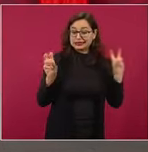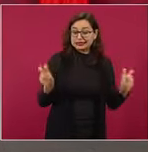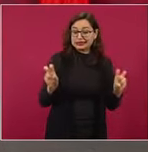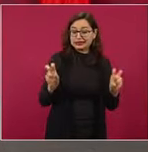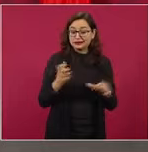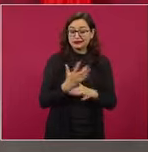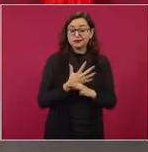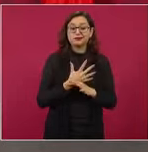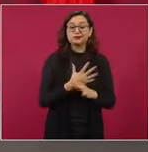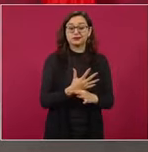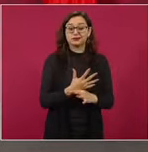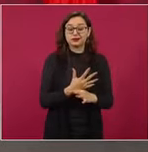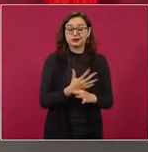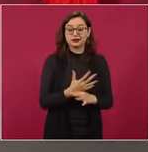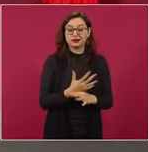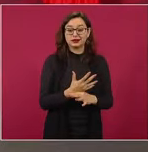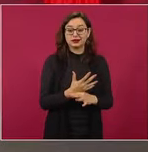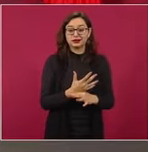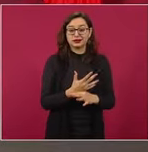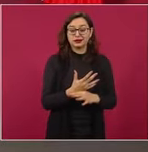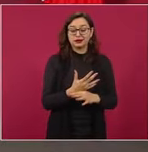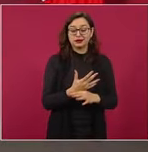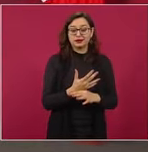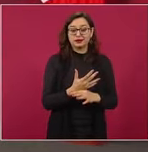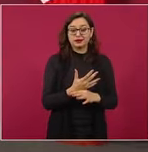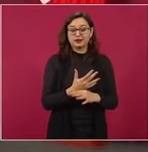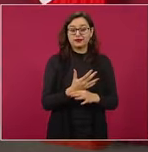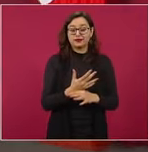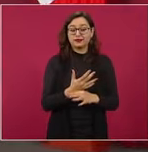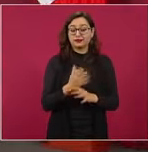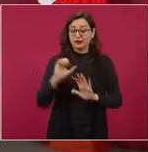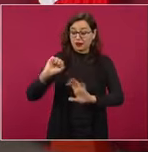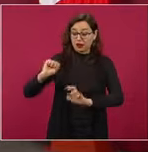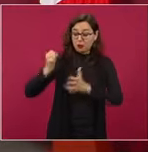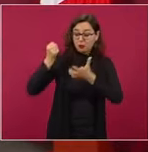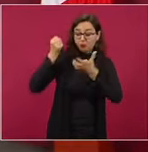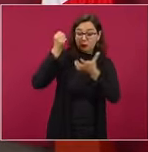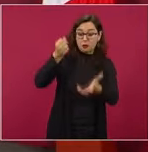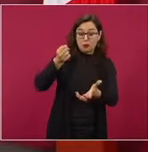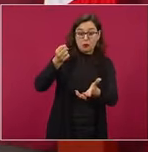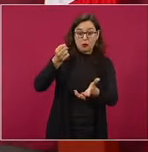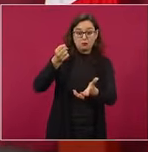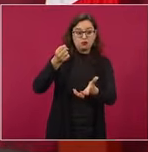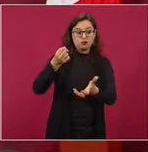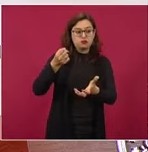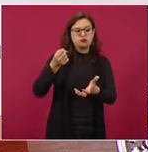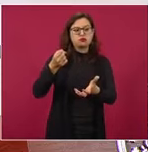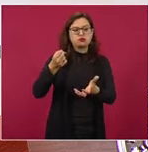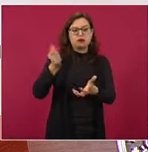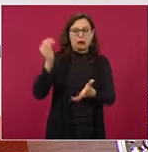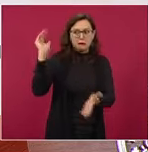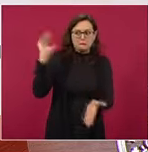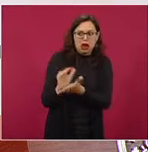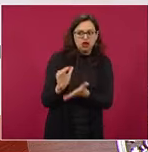no se puede reducir el presupuesto para garantizar estos derechos.